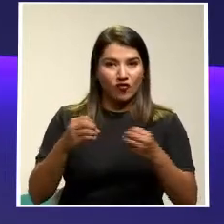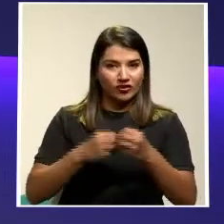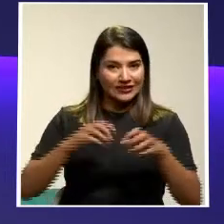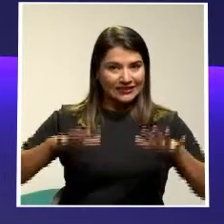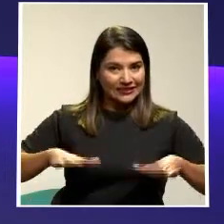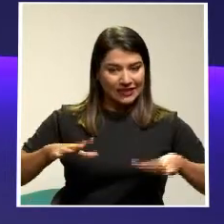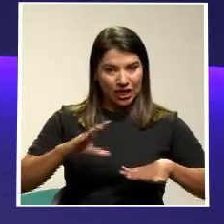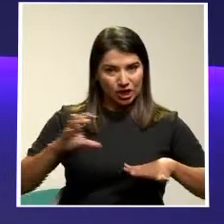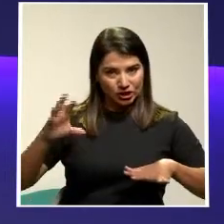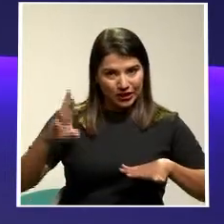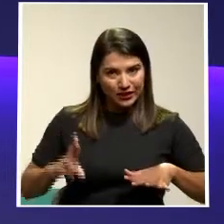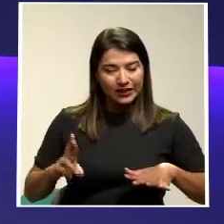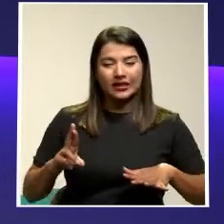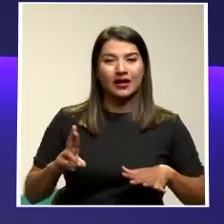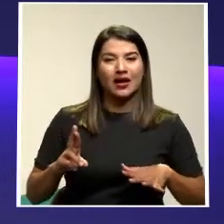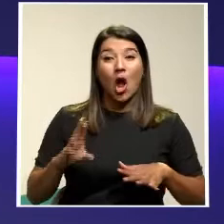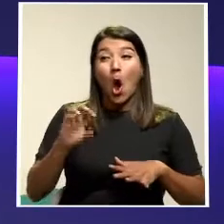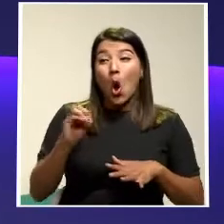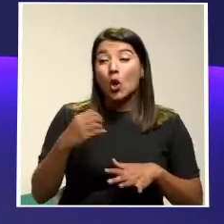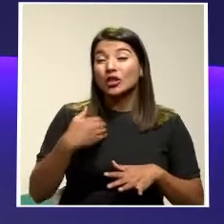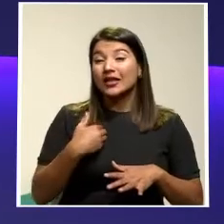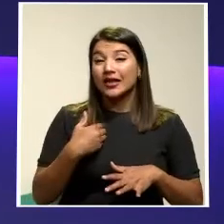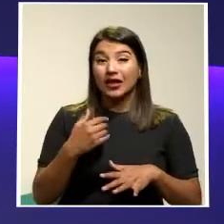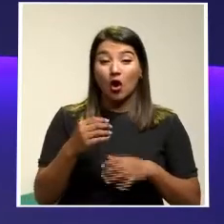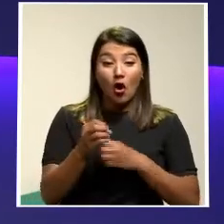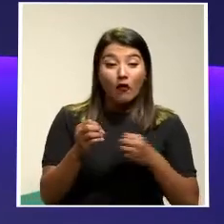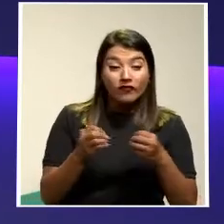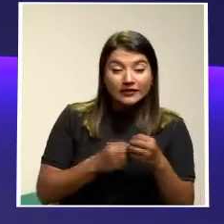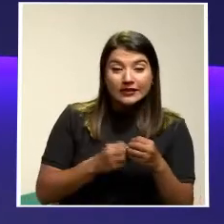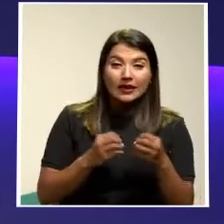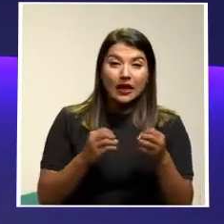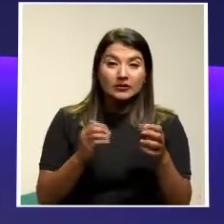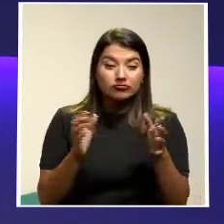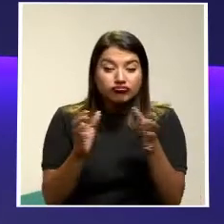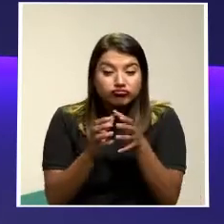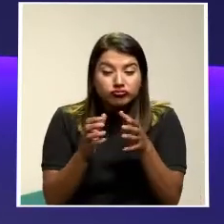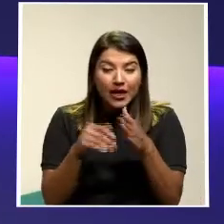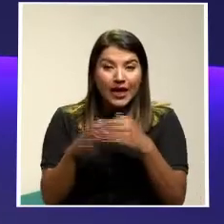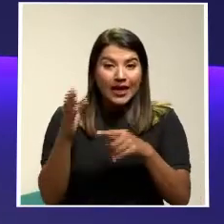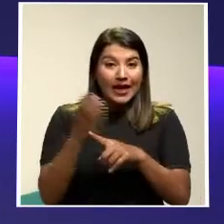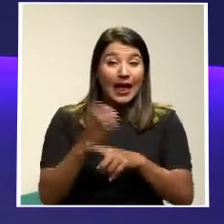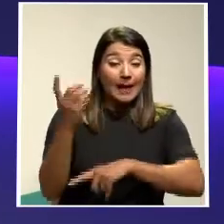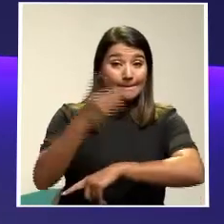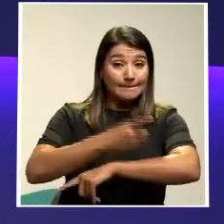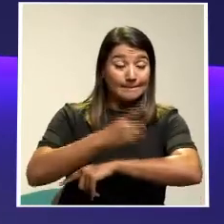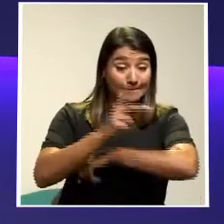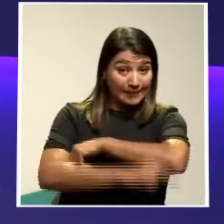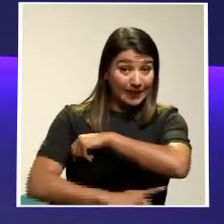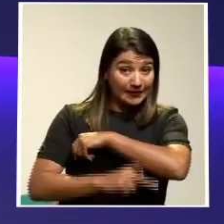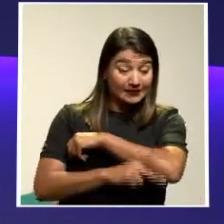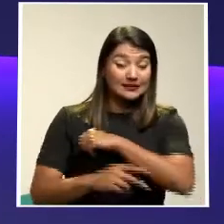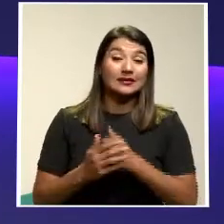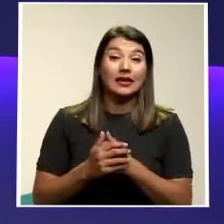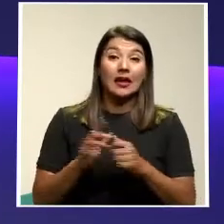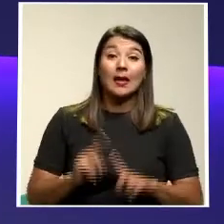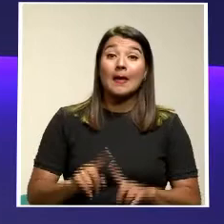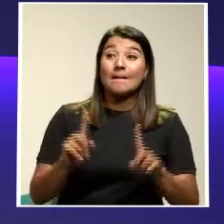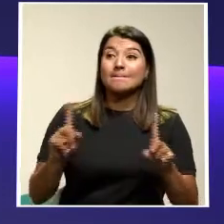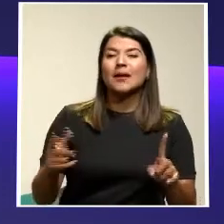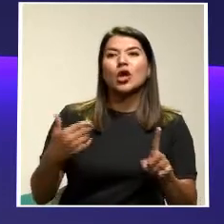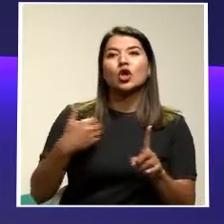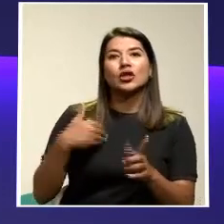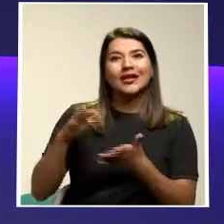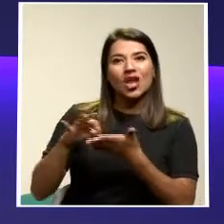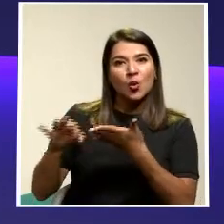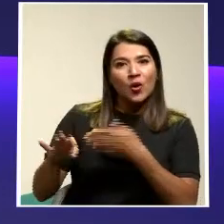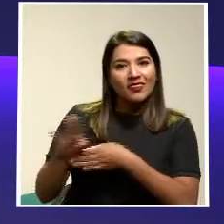oficinas Muy débiles En cada país Sin embargo Lo que no es débil Es que tienen cuentas bancarias